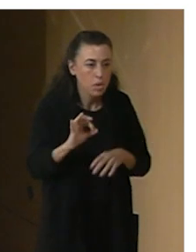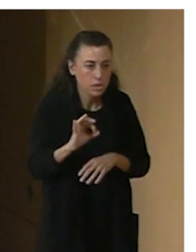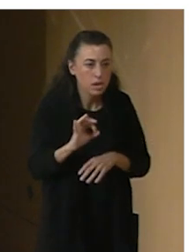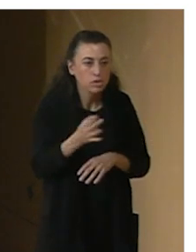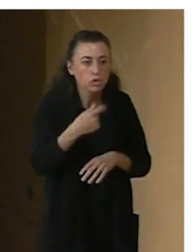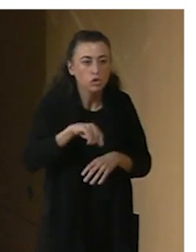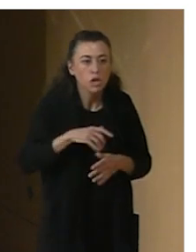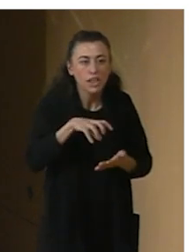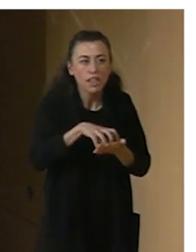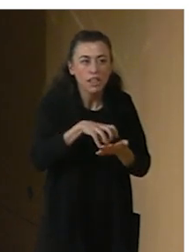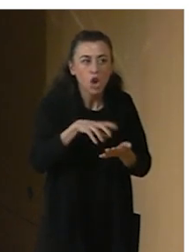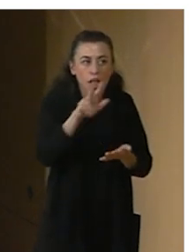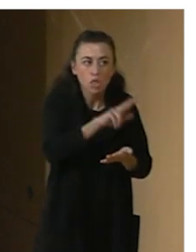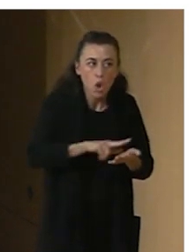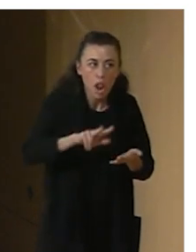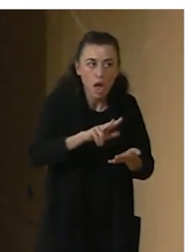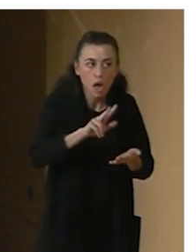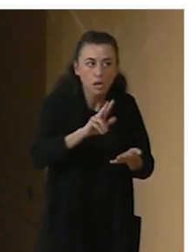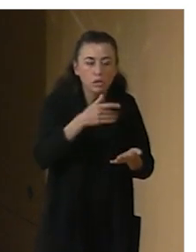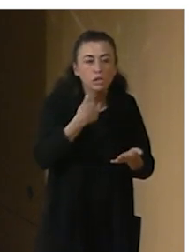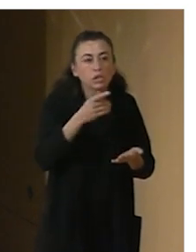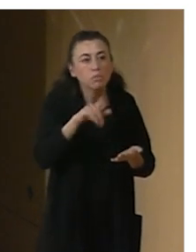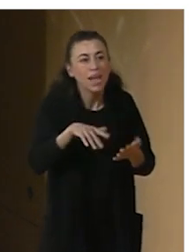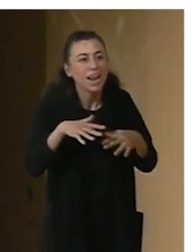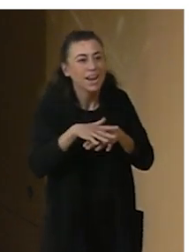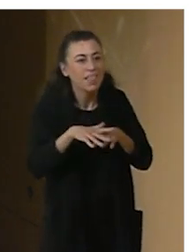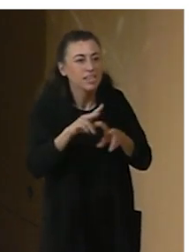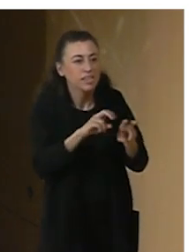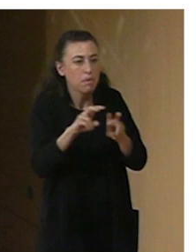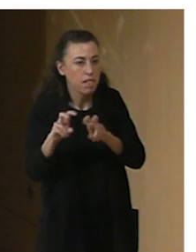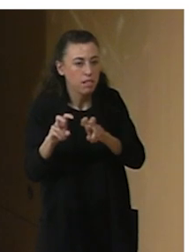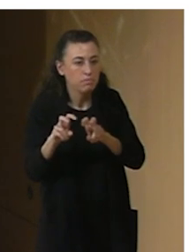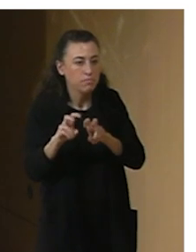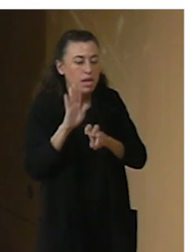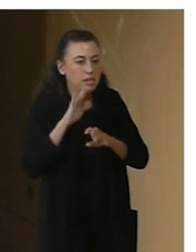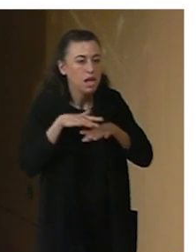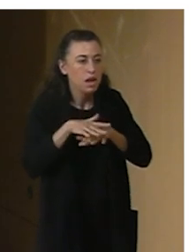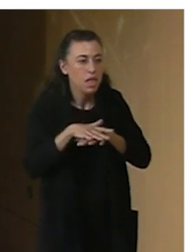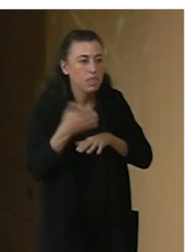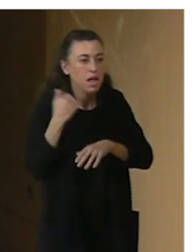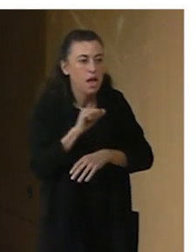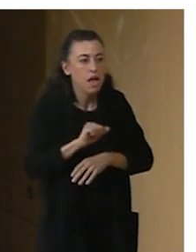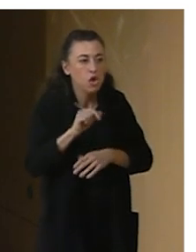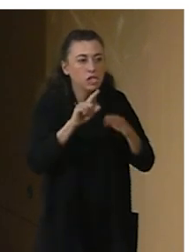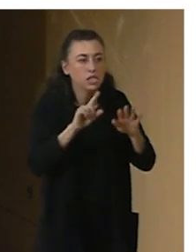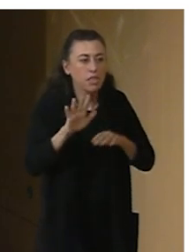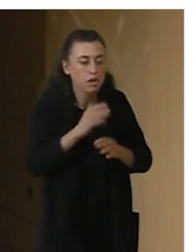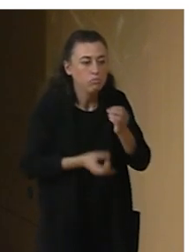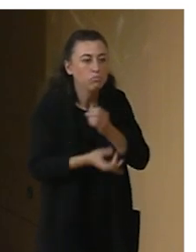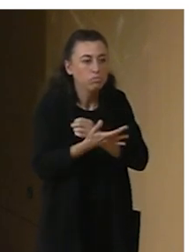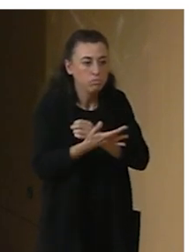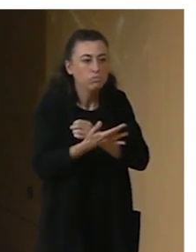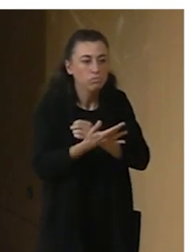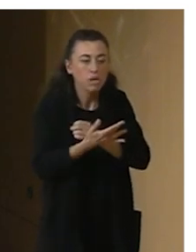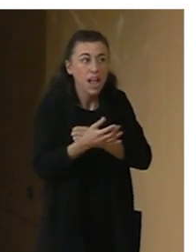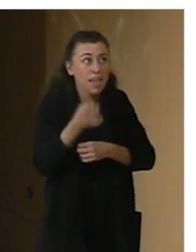centros nacionales y de redes temáticas. Es una red que nació en el año 65 con la